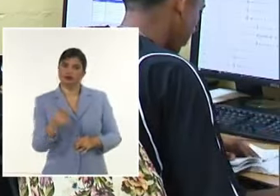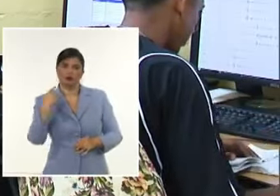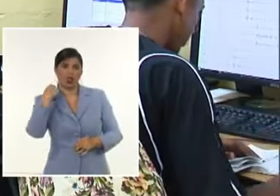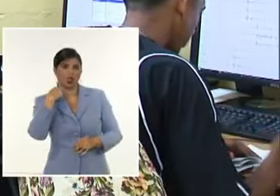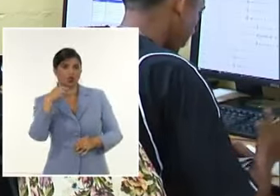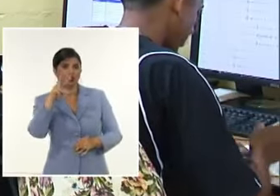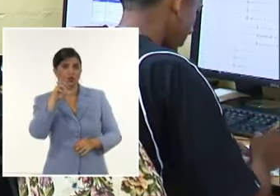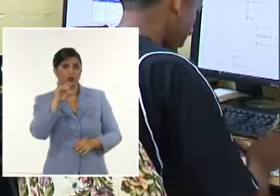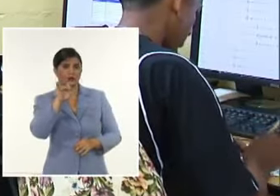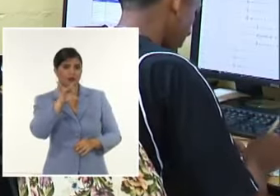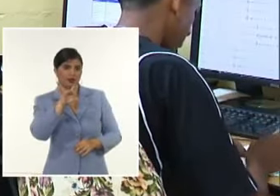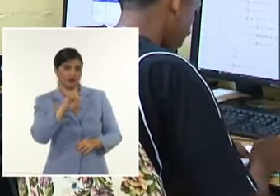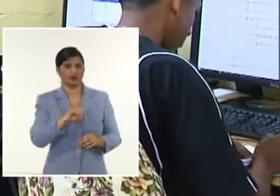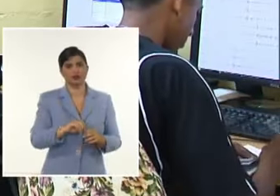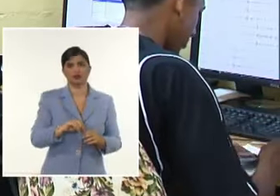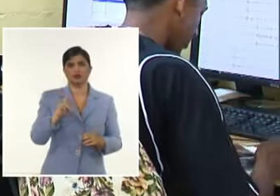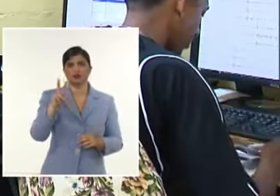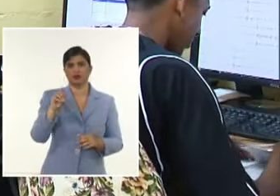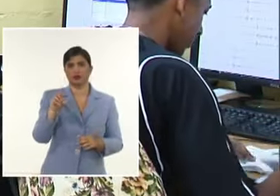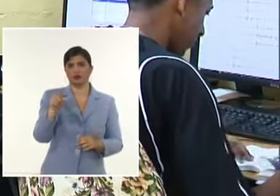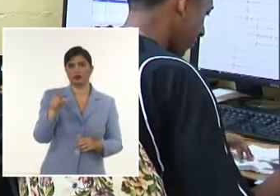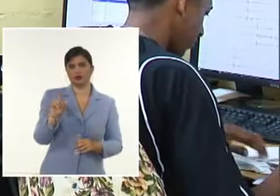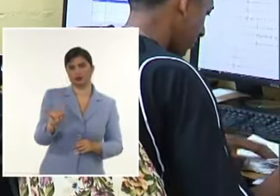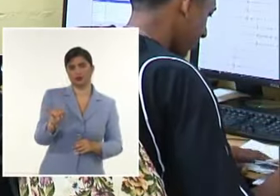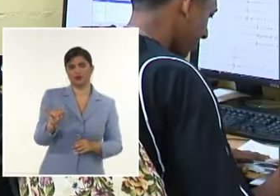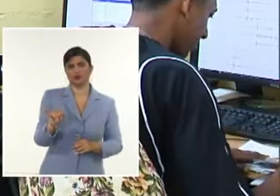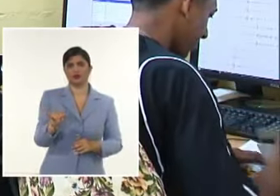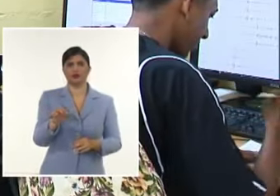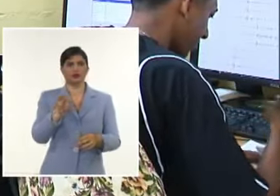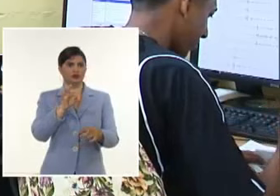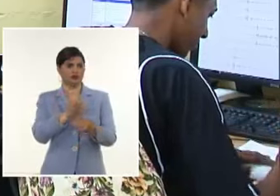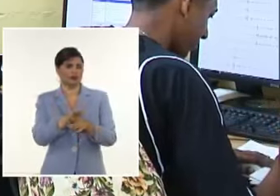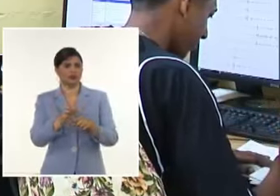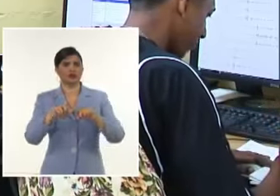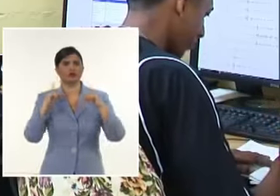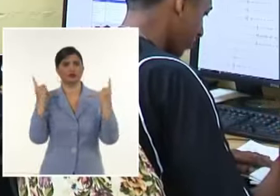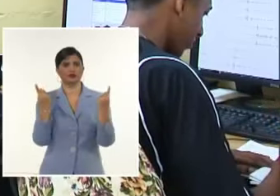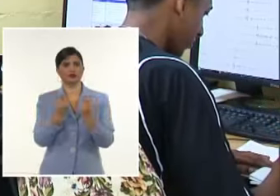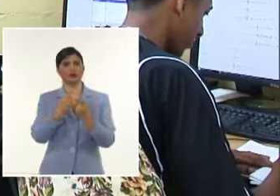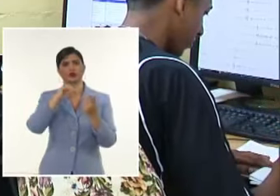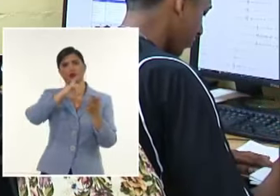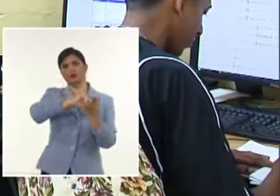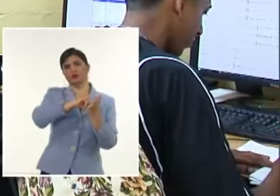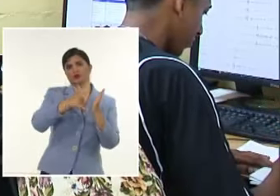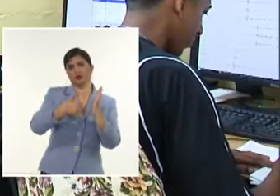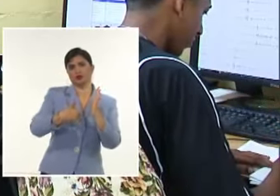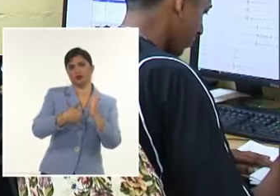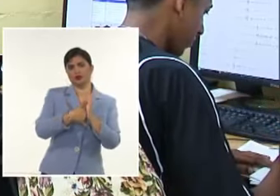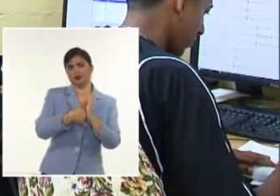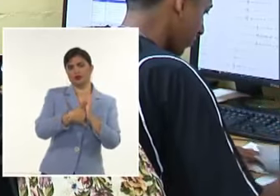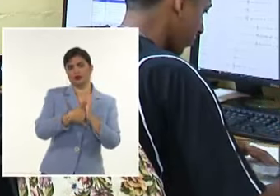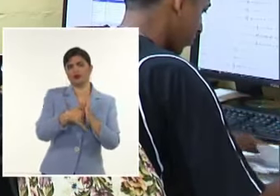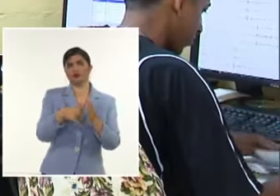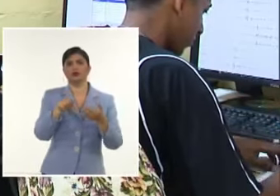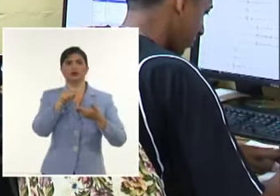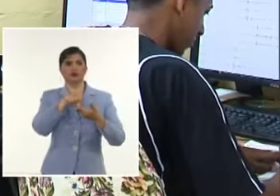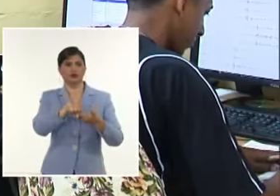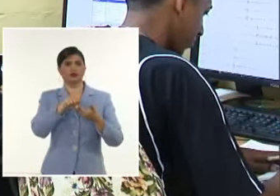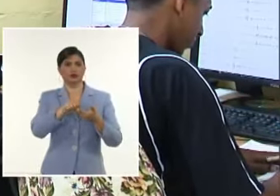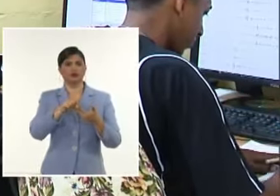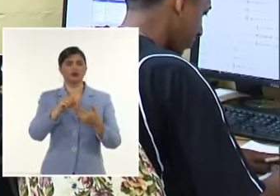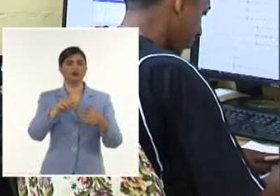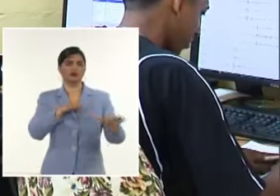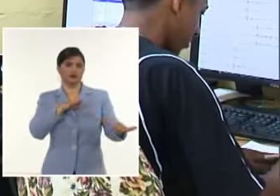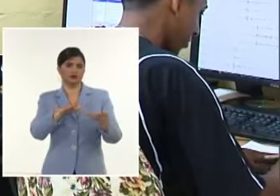-2016 Comenzamos a implementar Todo el proyecto de ampliación De la red de servicio sismológico nacional En el